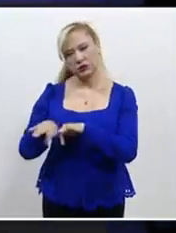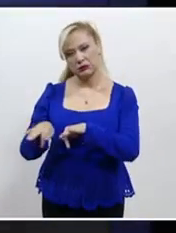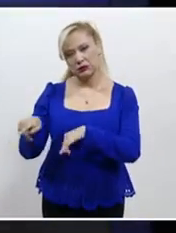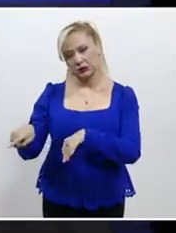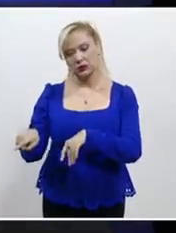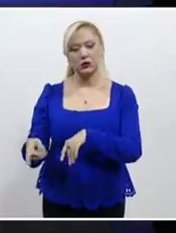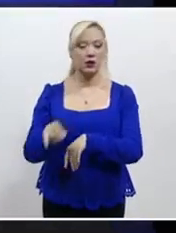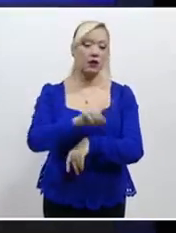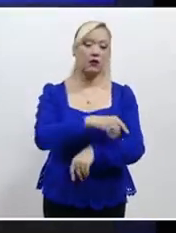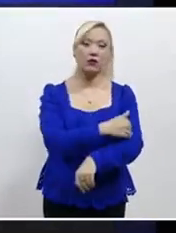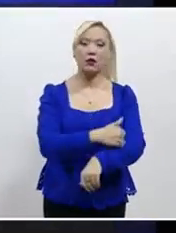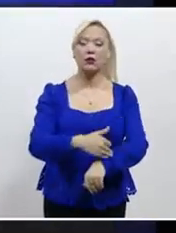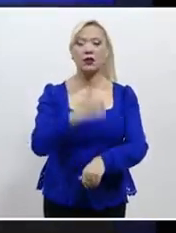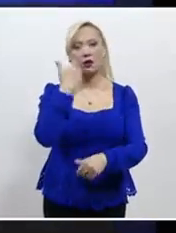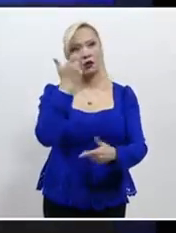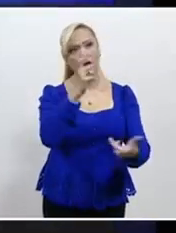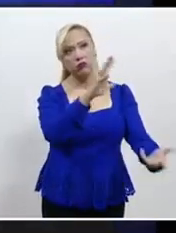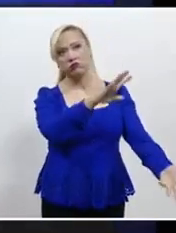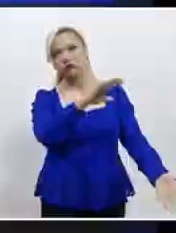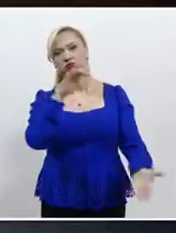la subcuenta para el retiro.